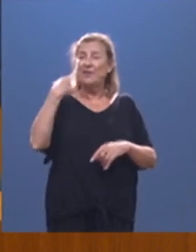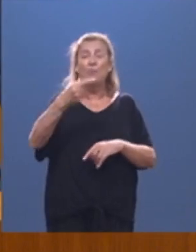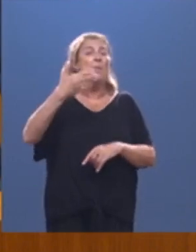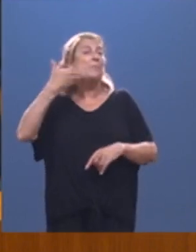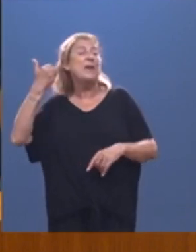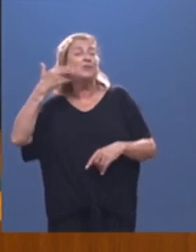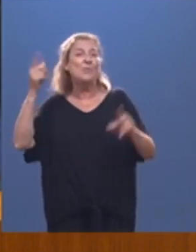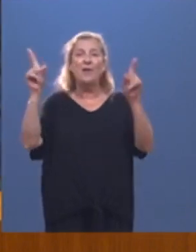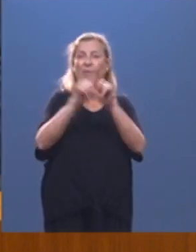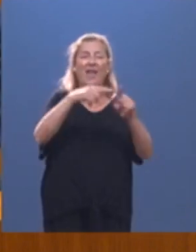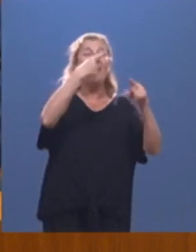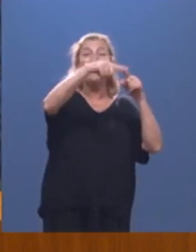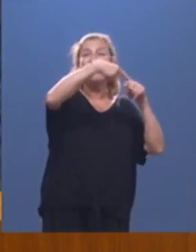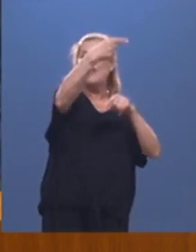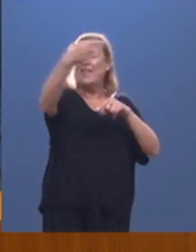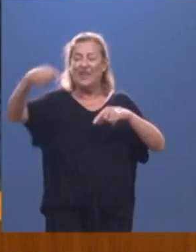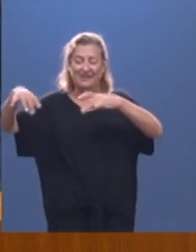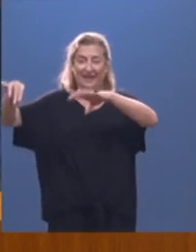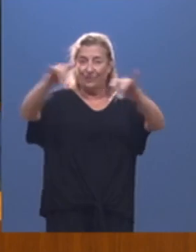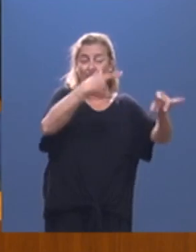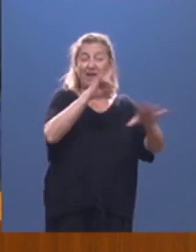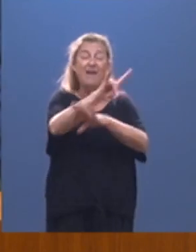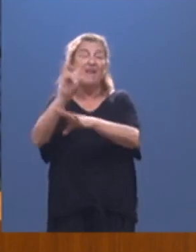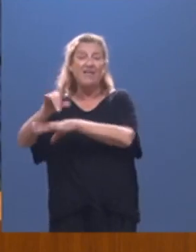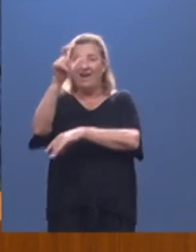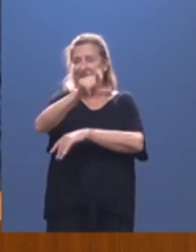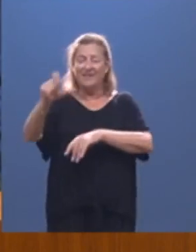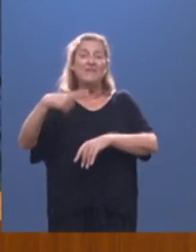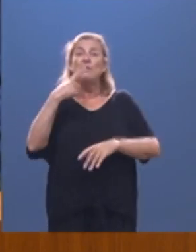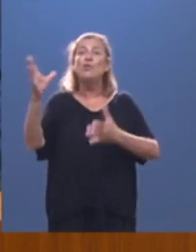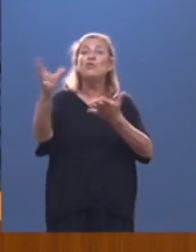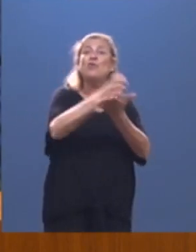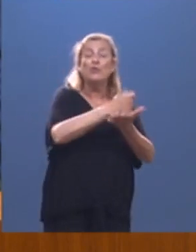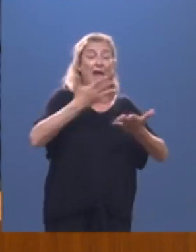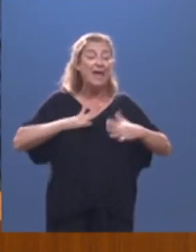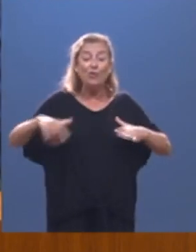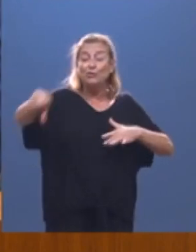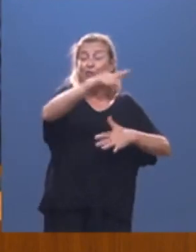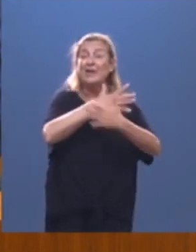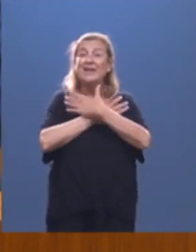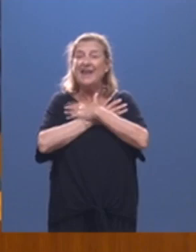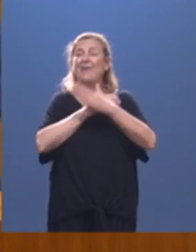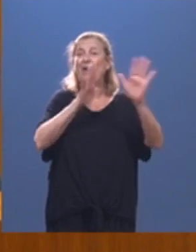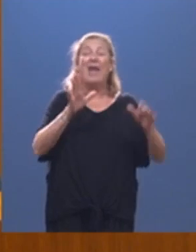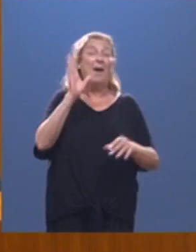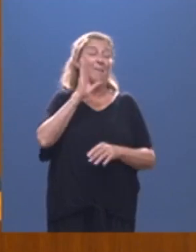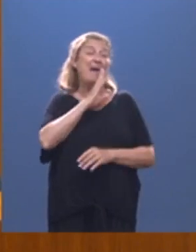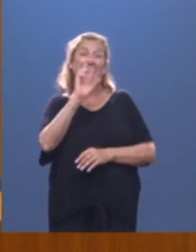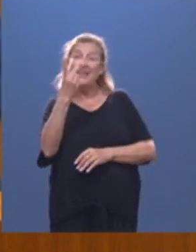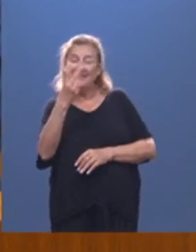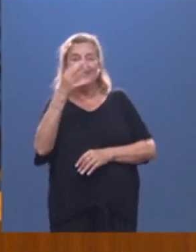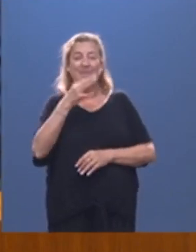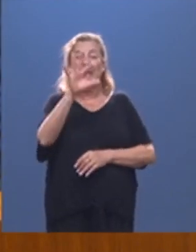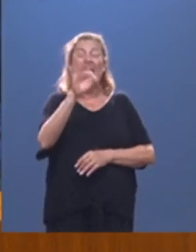diferencias entre territorios y se engaña a la gente diciendo que todos los hijos son queridos, mientras la madrastra siempre elige